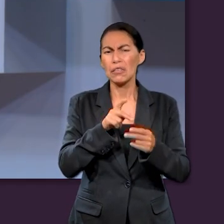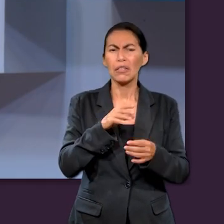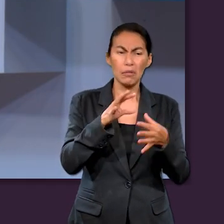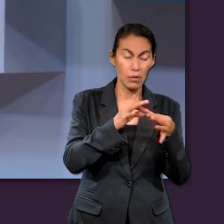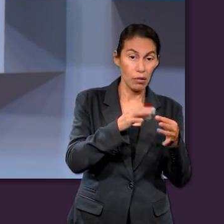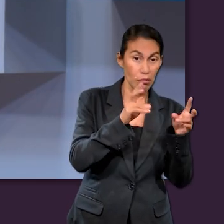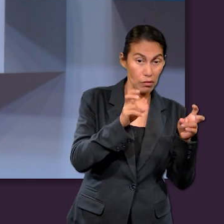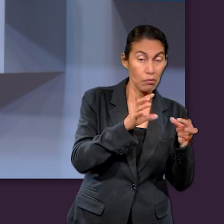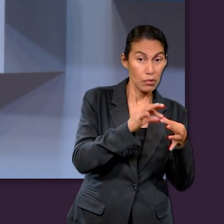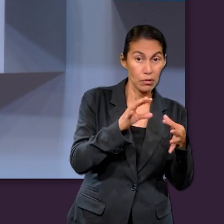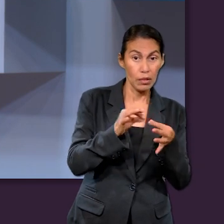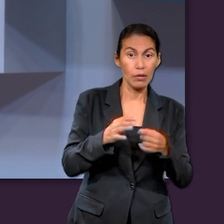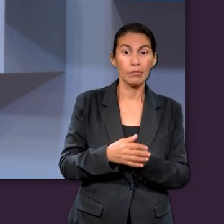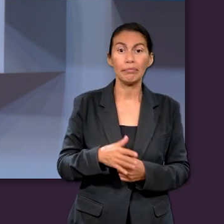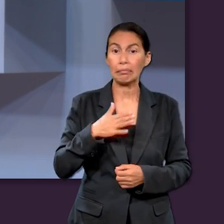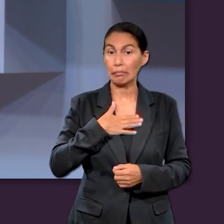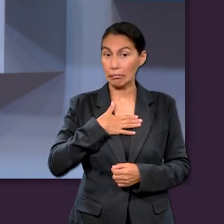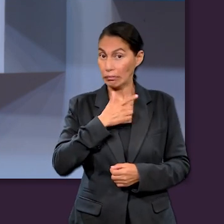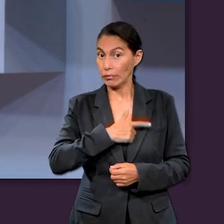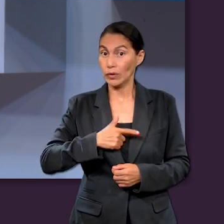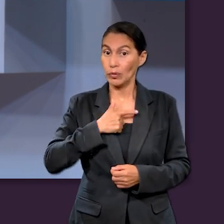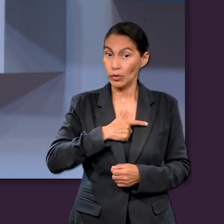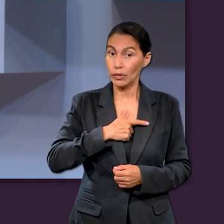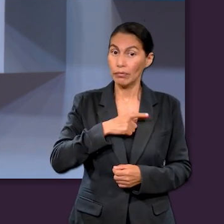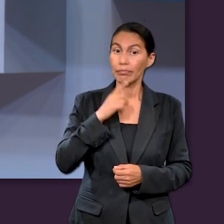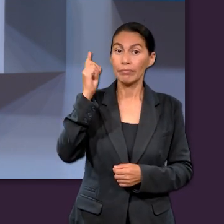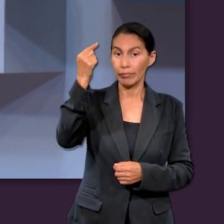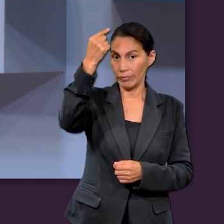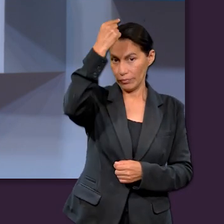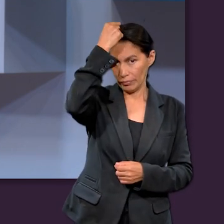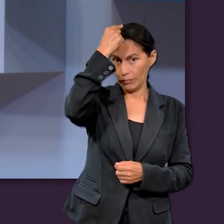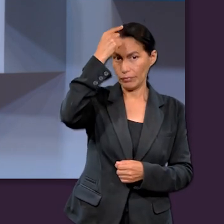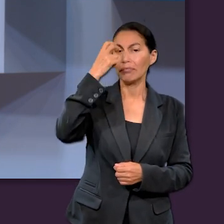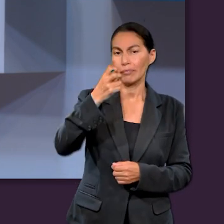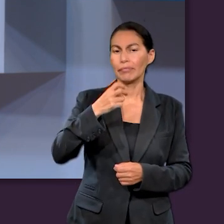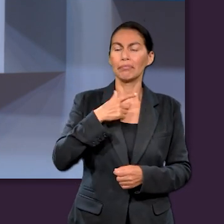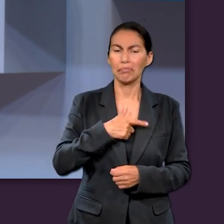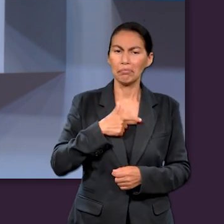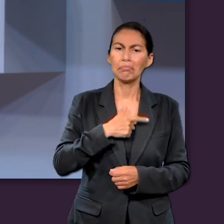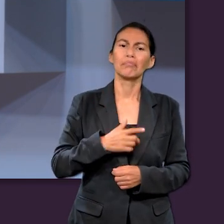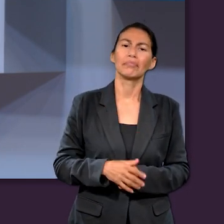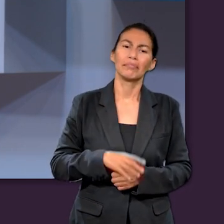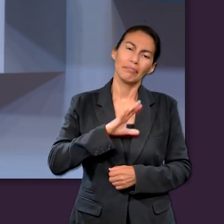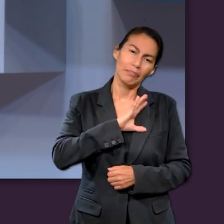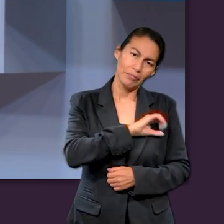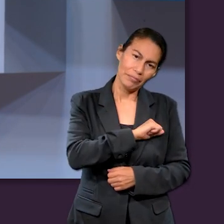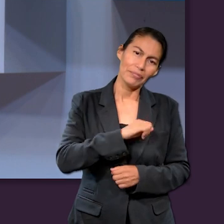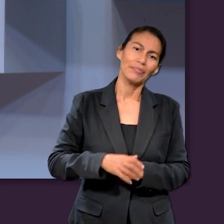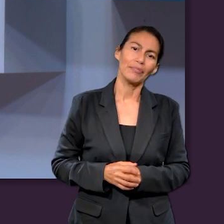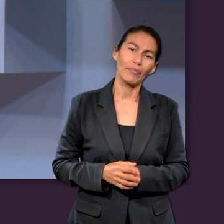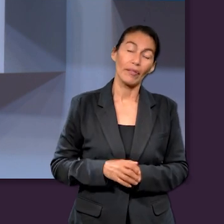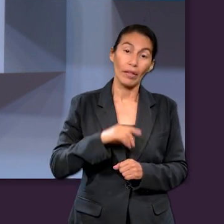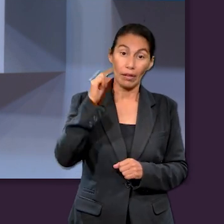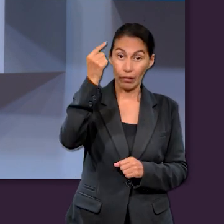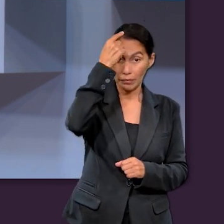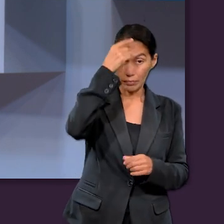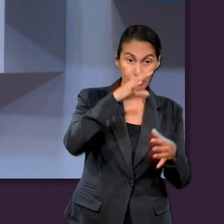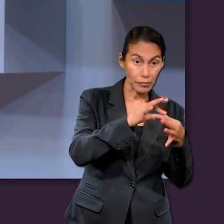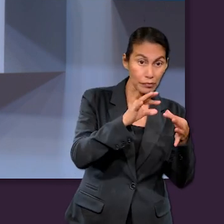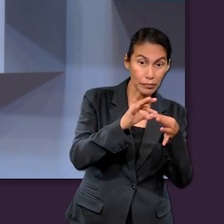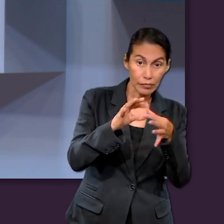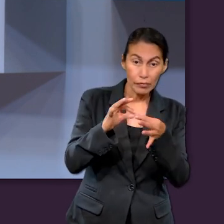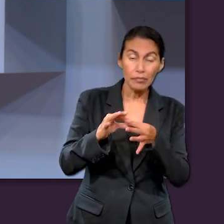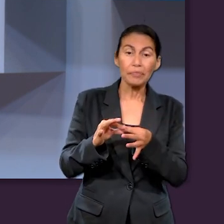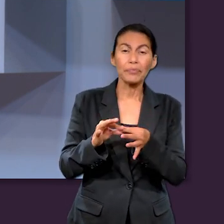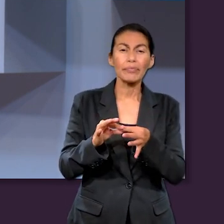de este tema. Uno de mis favoritos en particular es el profeta Daniel. Daniel habla muy detalladamente